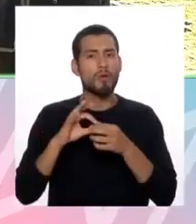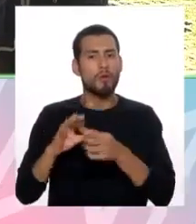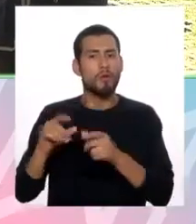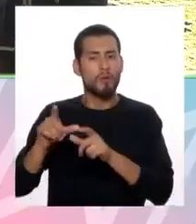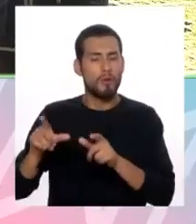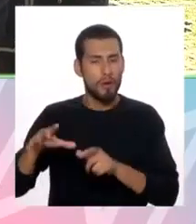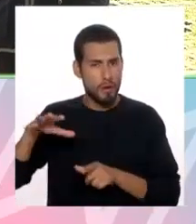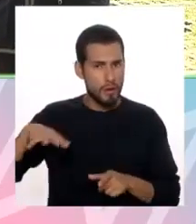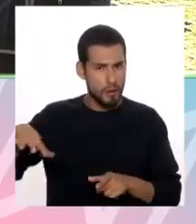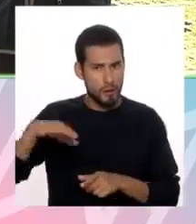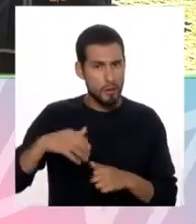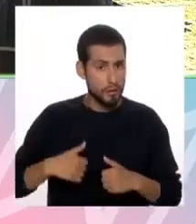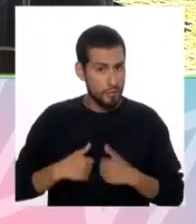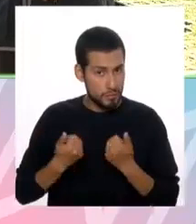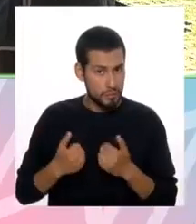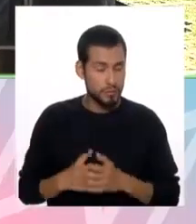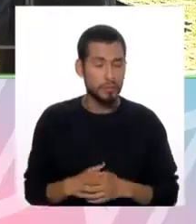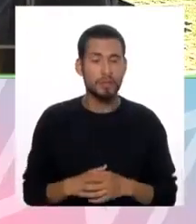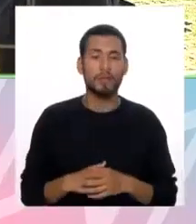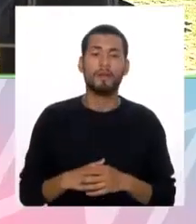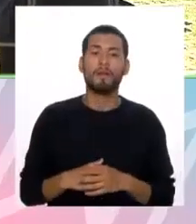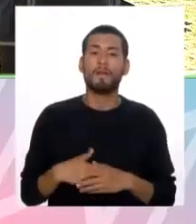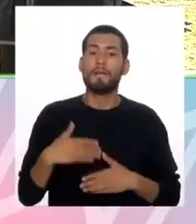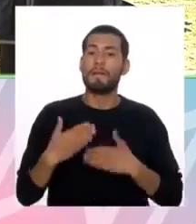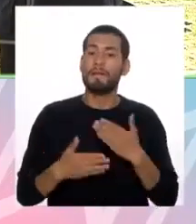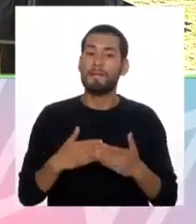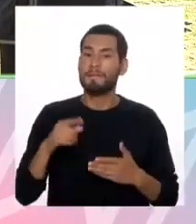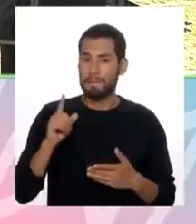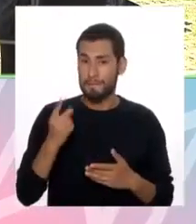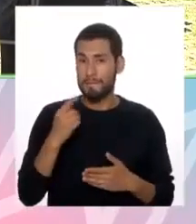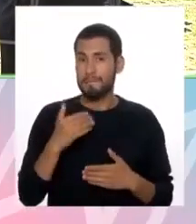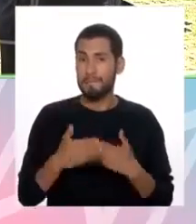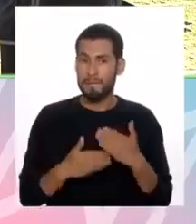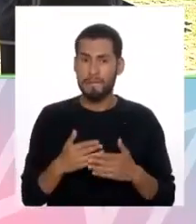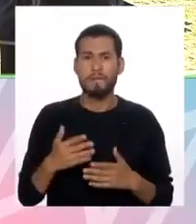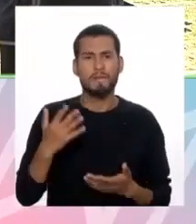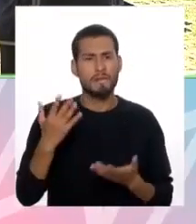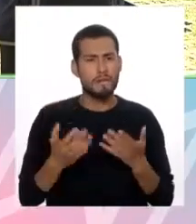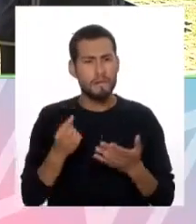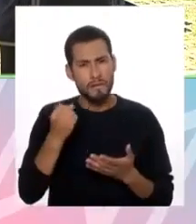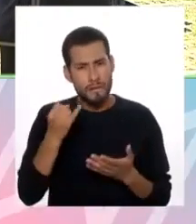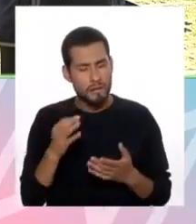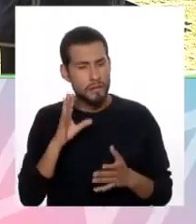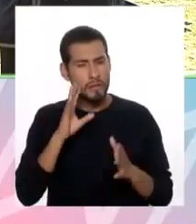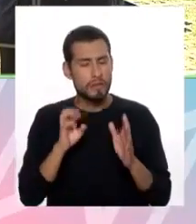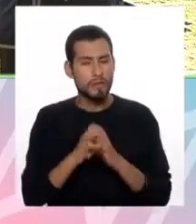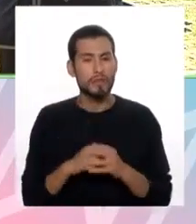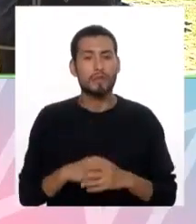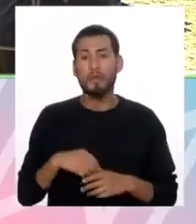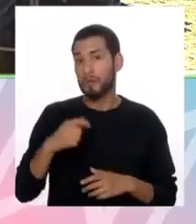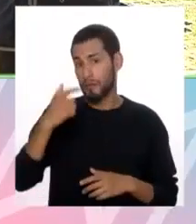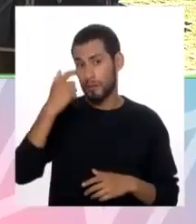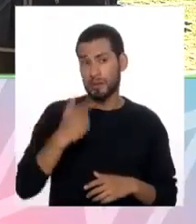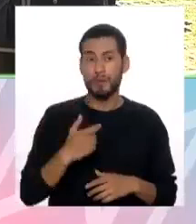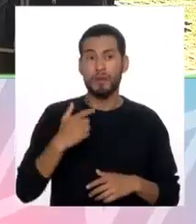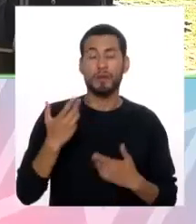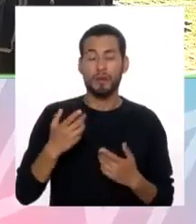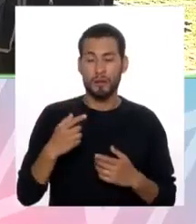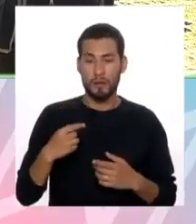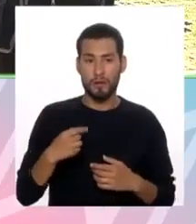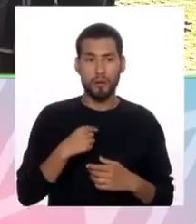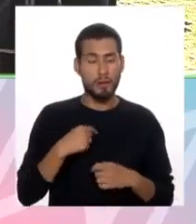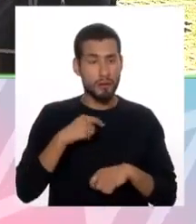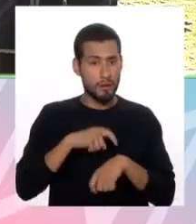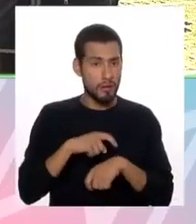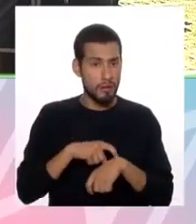jurisdicción en donde ustedes viven. Y ese es el primer paso, ¿no? Hay algunas salvedades, por ejemplo, si la persona está presentando en ese